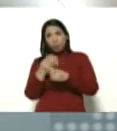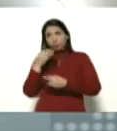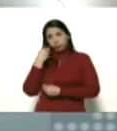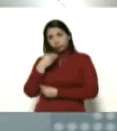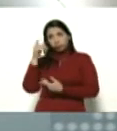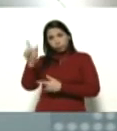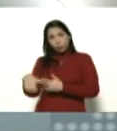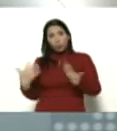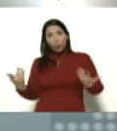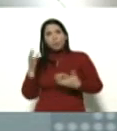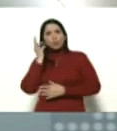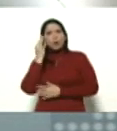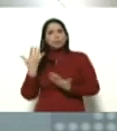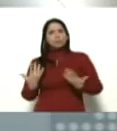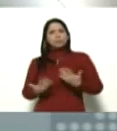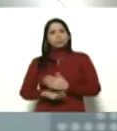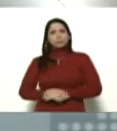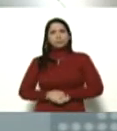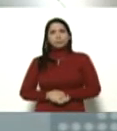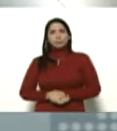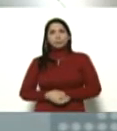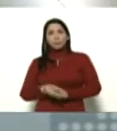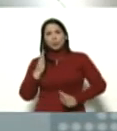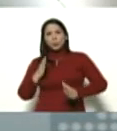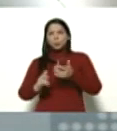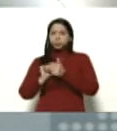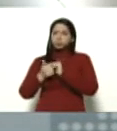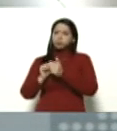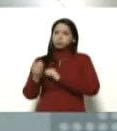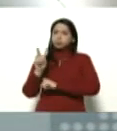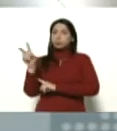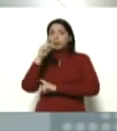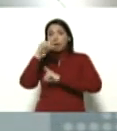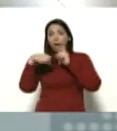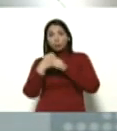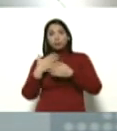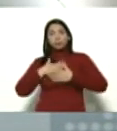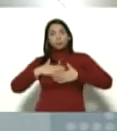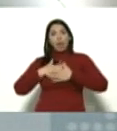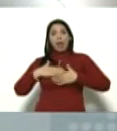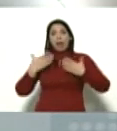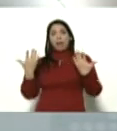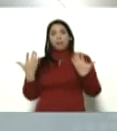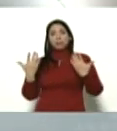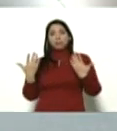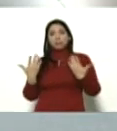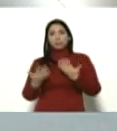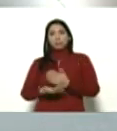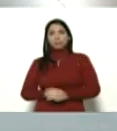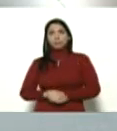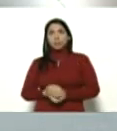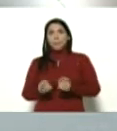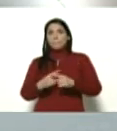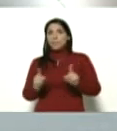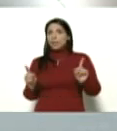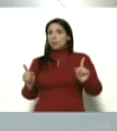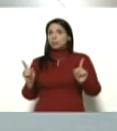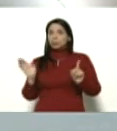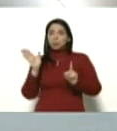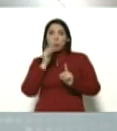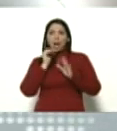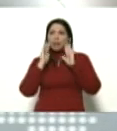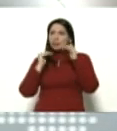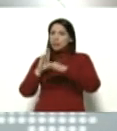una mujer, una muchacha, atleta, veintidós años, saludable, pero si no le atiende un médico,